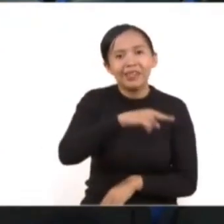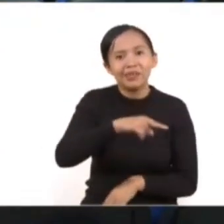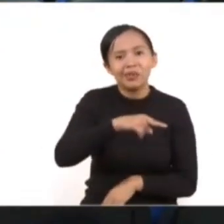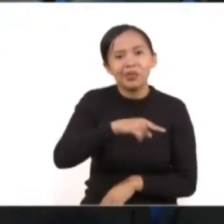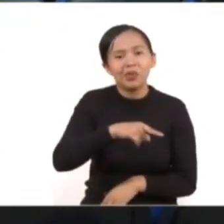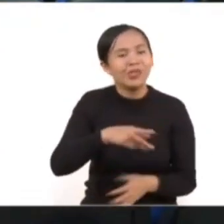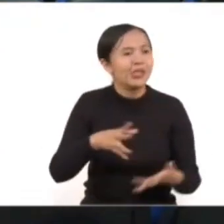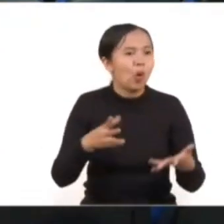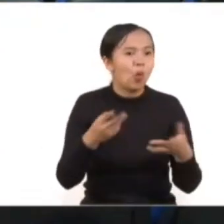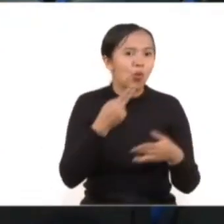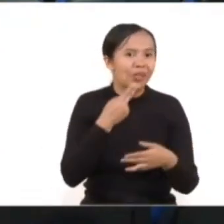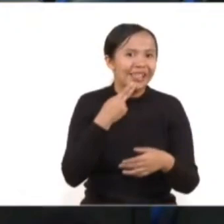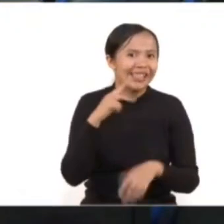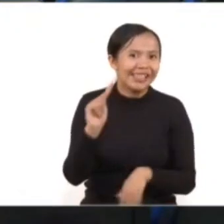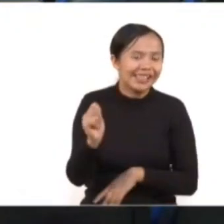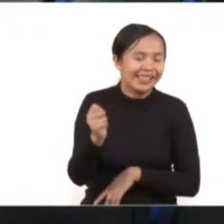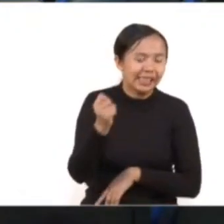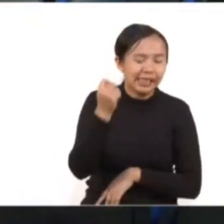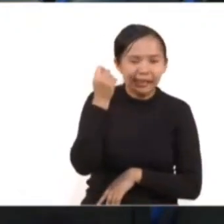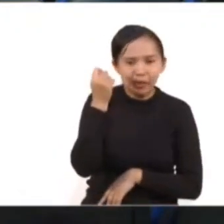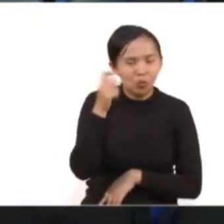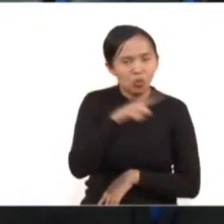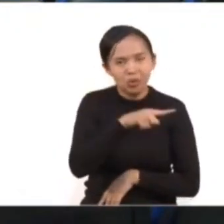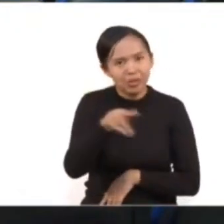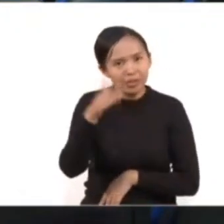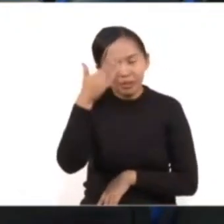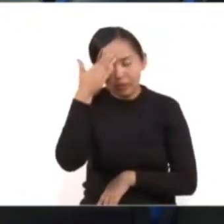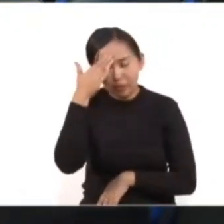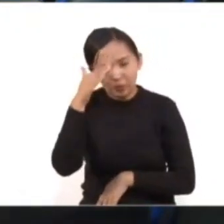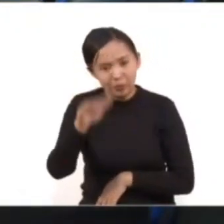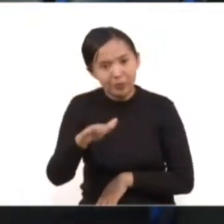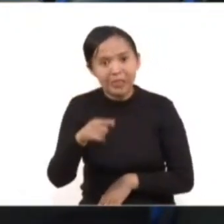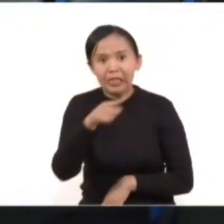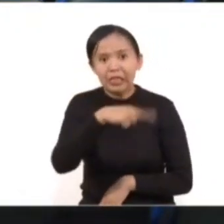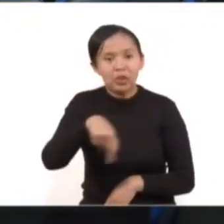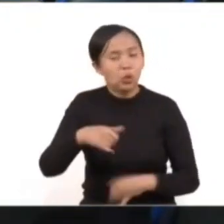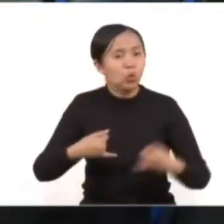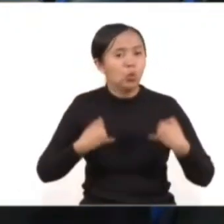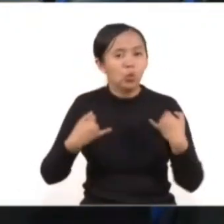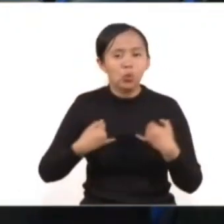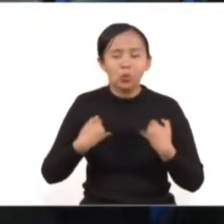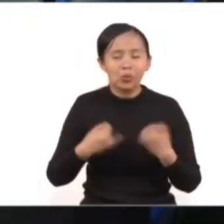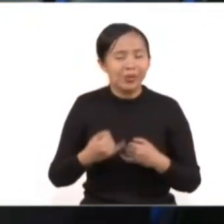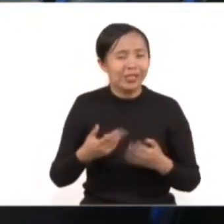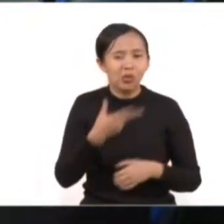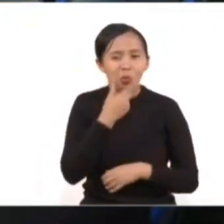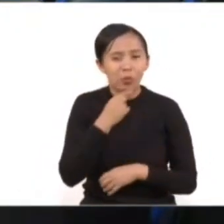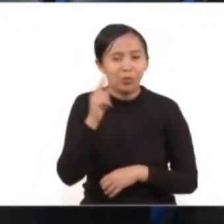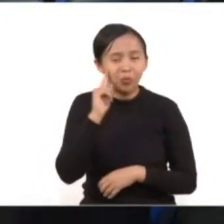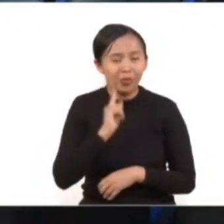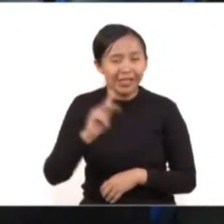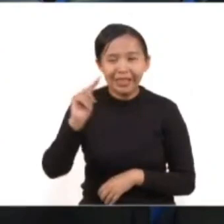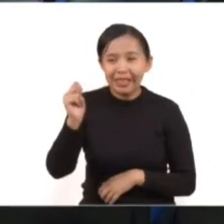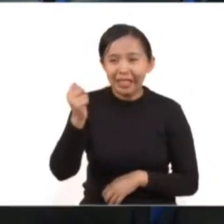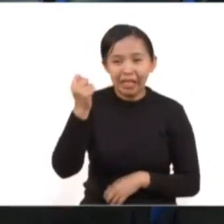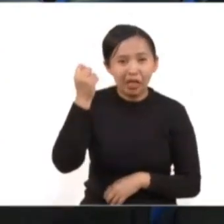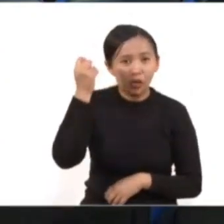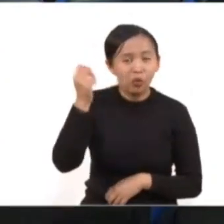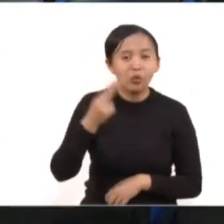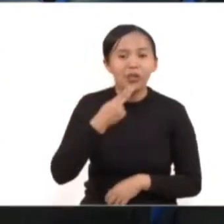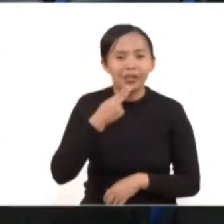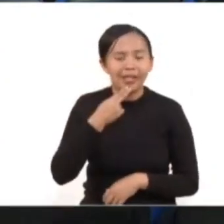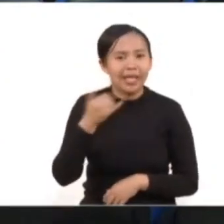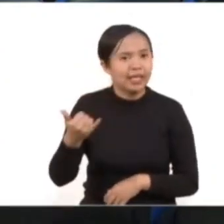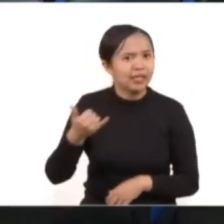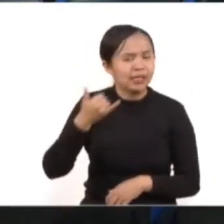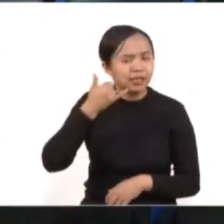de la era digital. No se imaginan una sociedad, esos jóvenes, hombres y mujeres, no se imaginan ya una sociedad sin